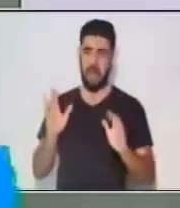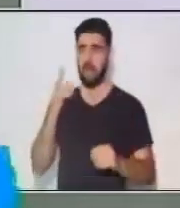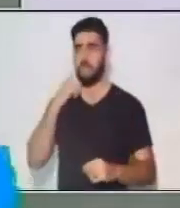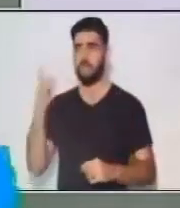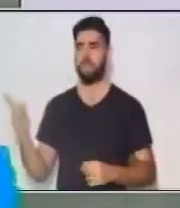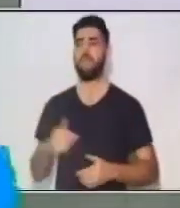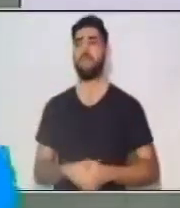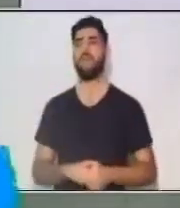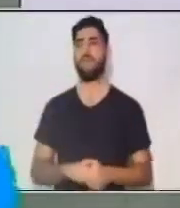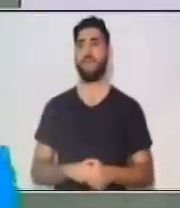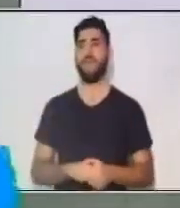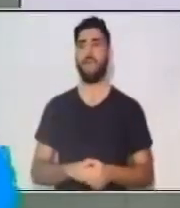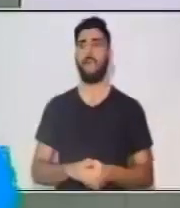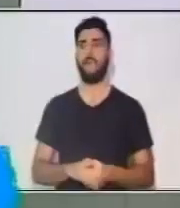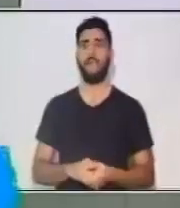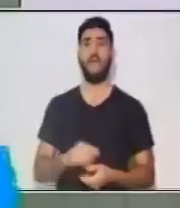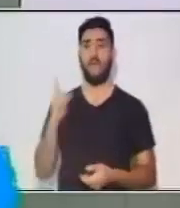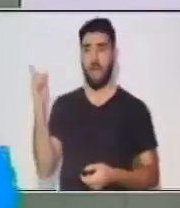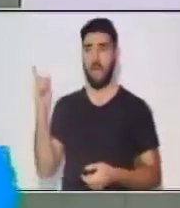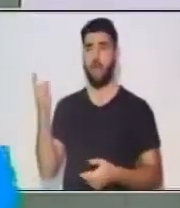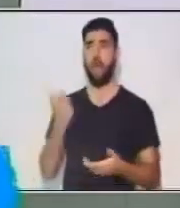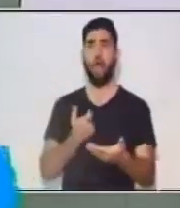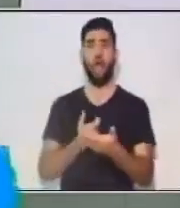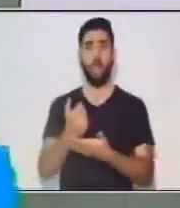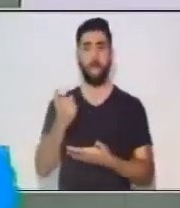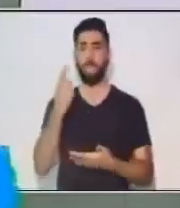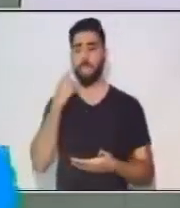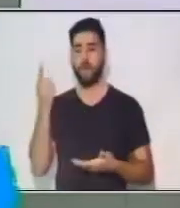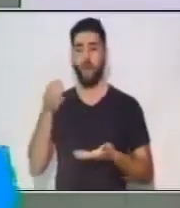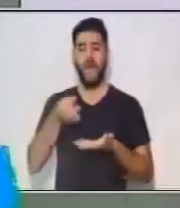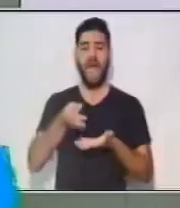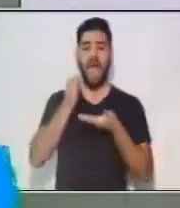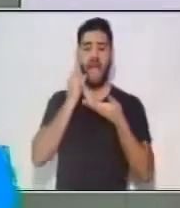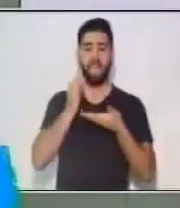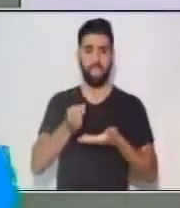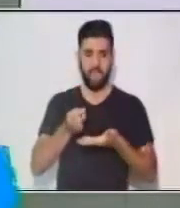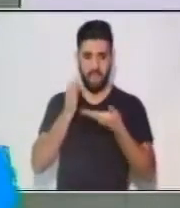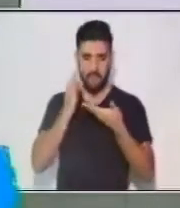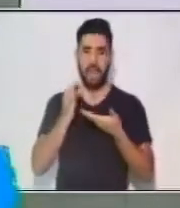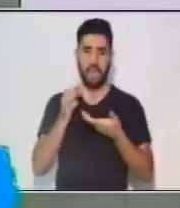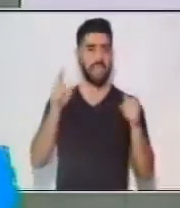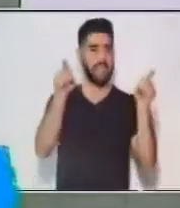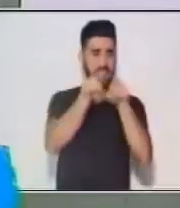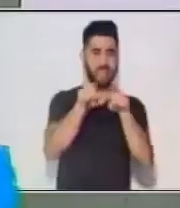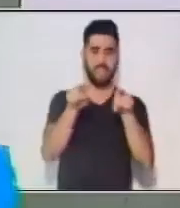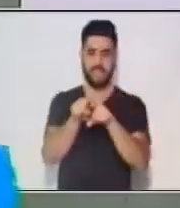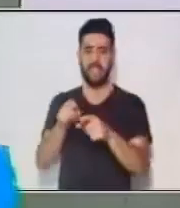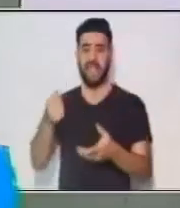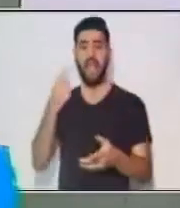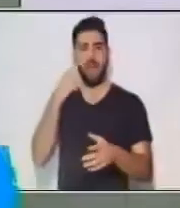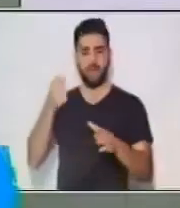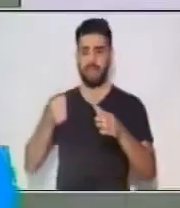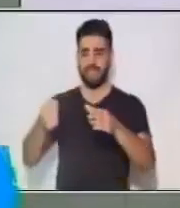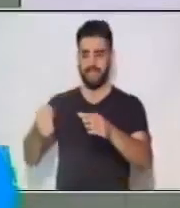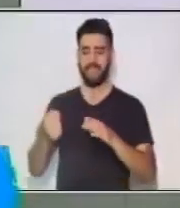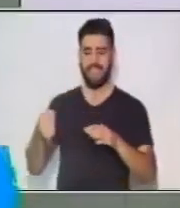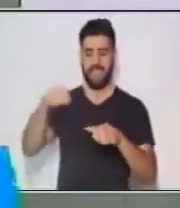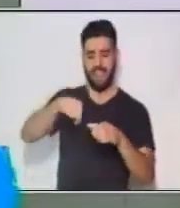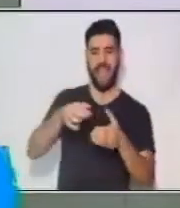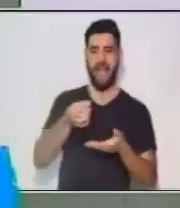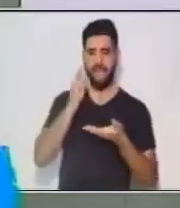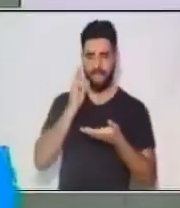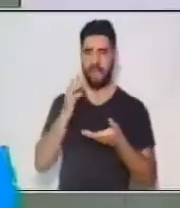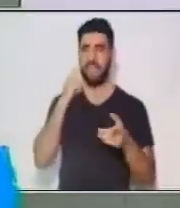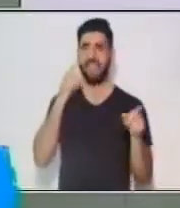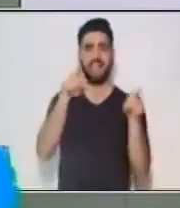compró una cafetera. Se dan cuenta que la misma oración que está en los dos, pero vamos a estar diferenciando el sujeto del